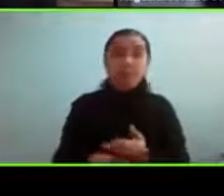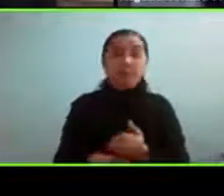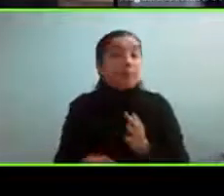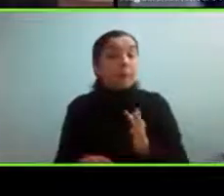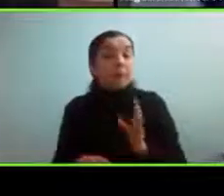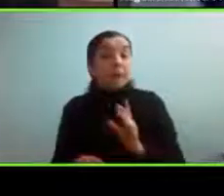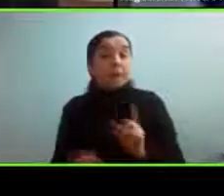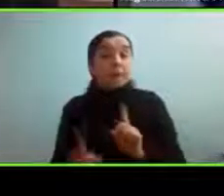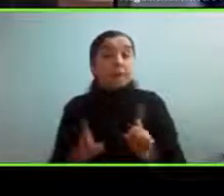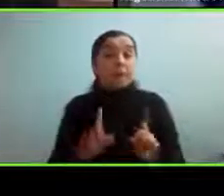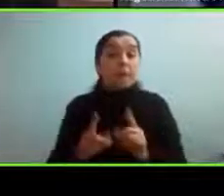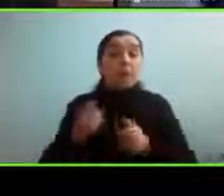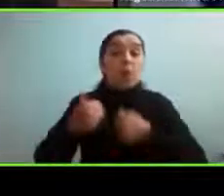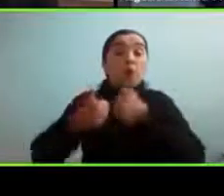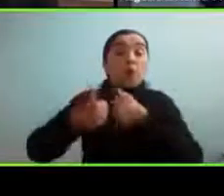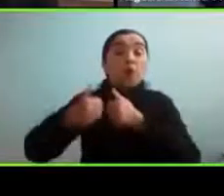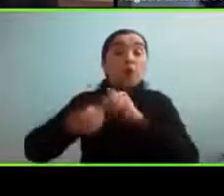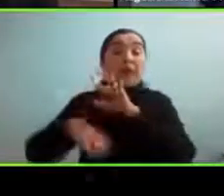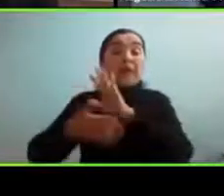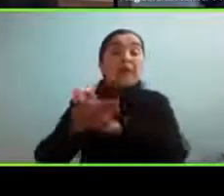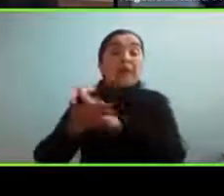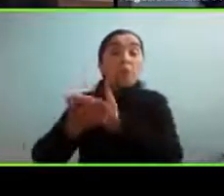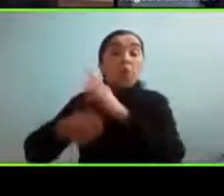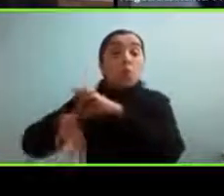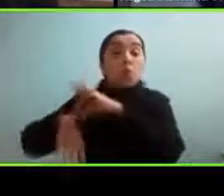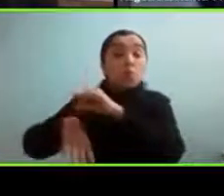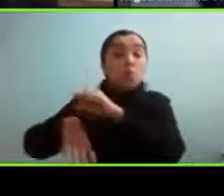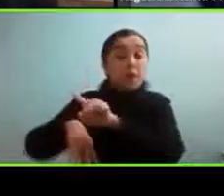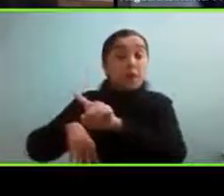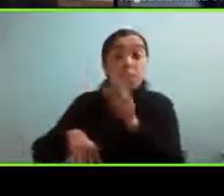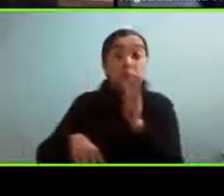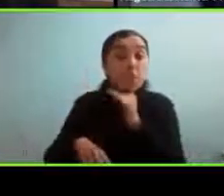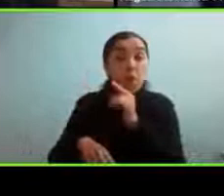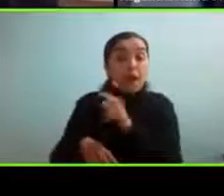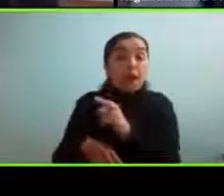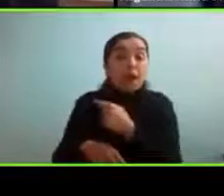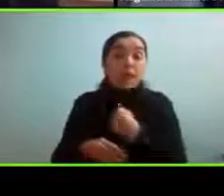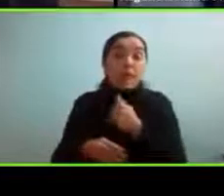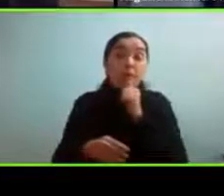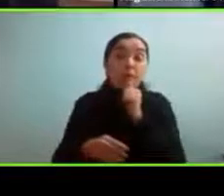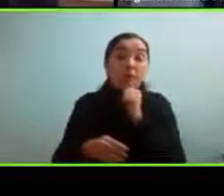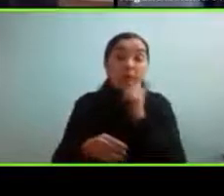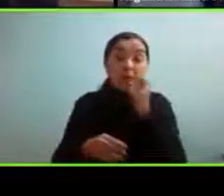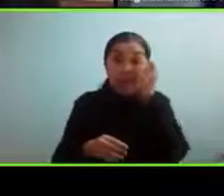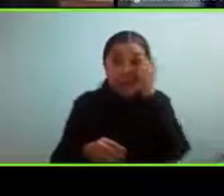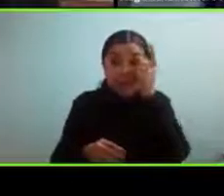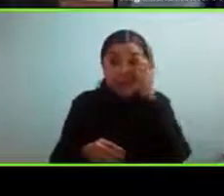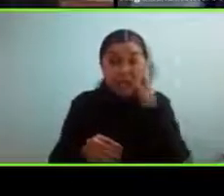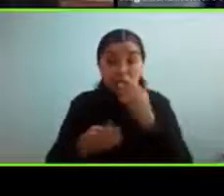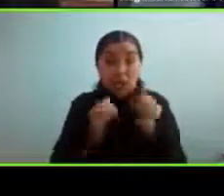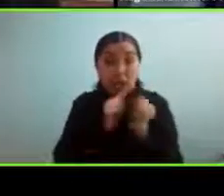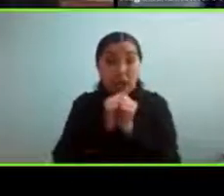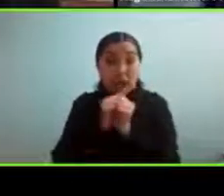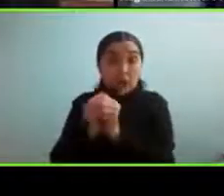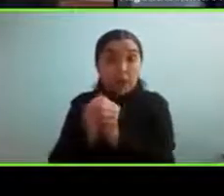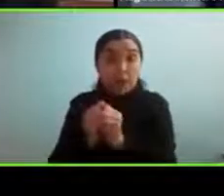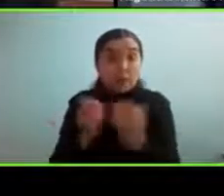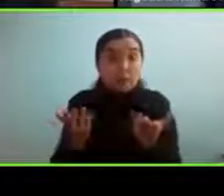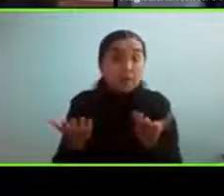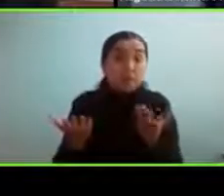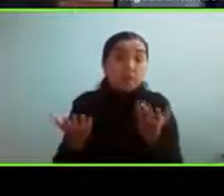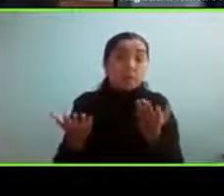los profesionales de la salud que todavía no terminamos de entender esos procesos y acompañarlos porque por ahí no nos ha tocado